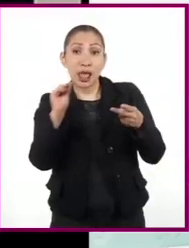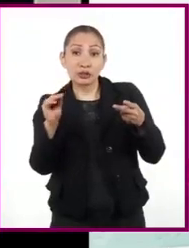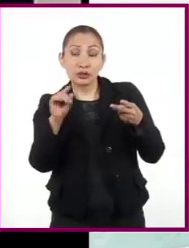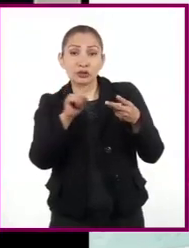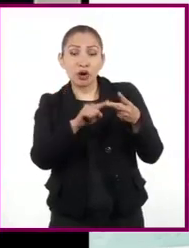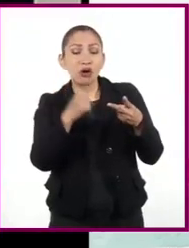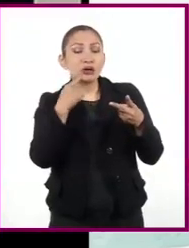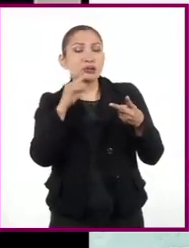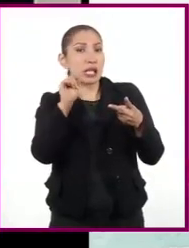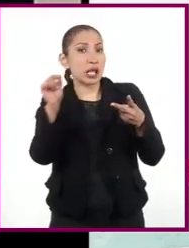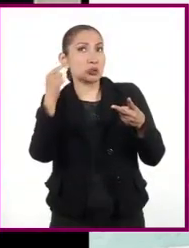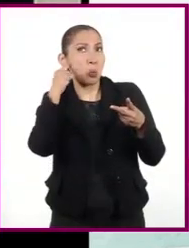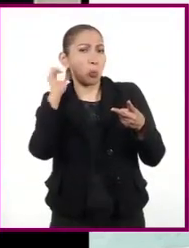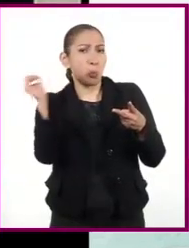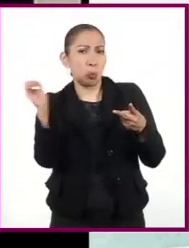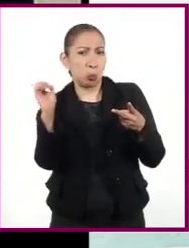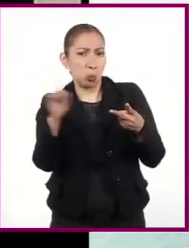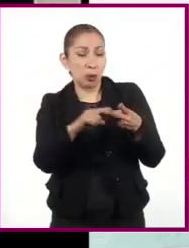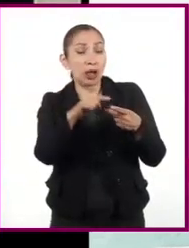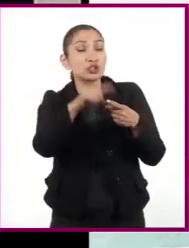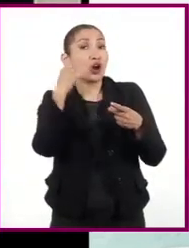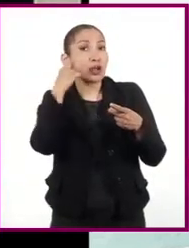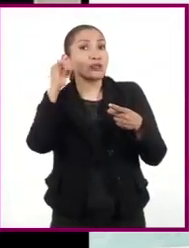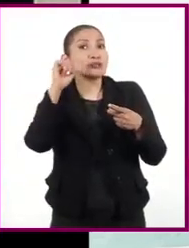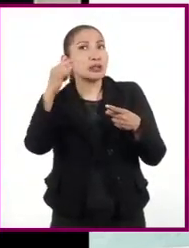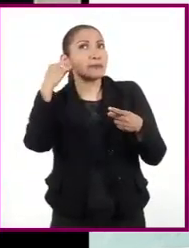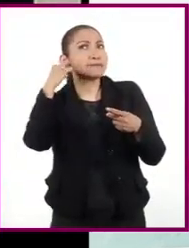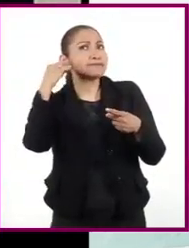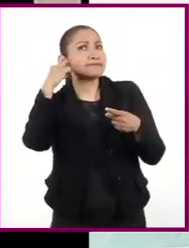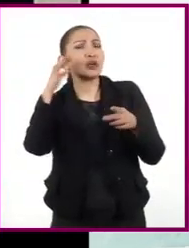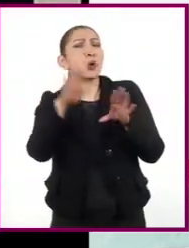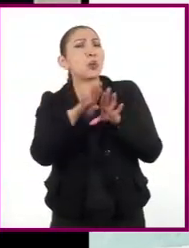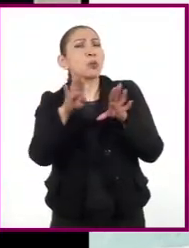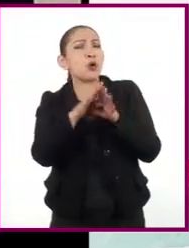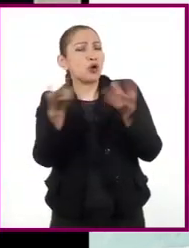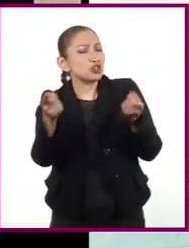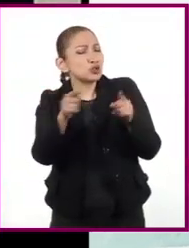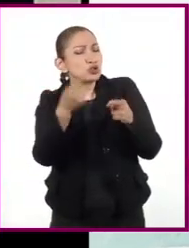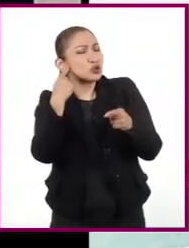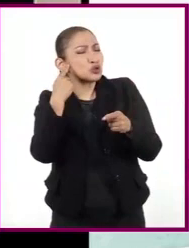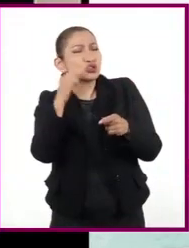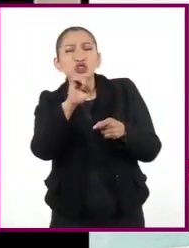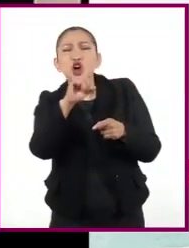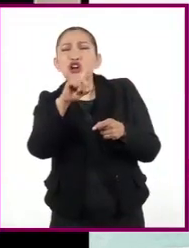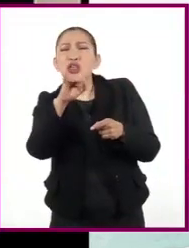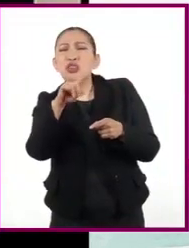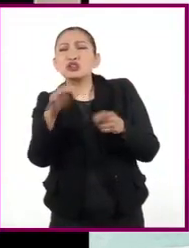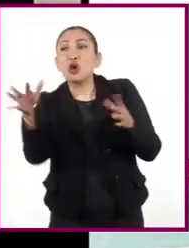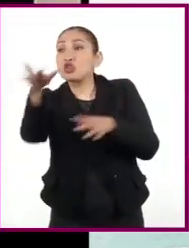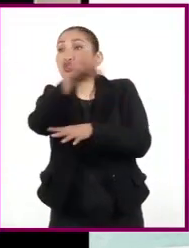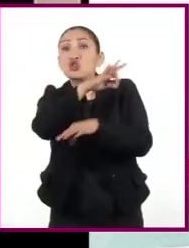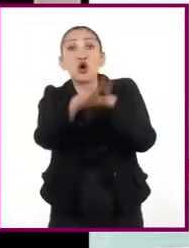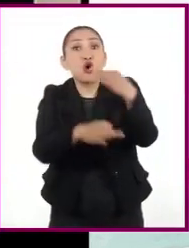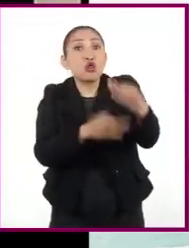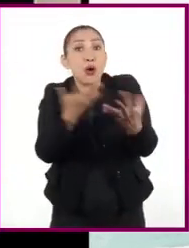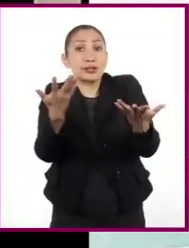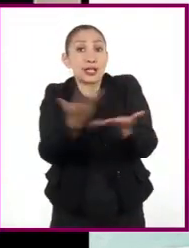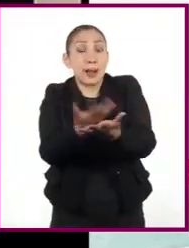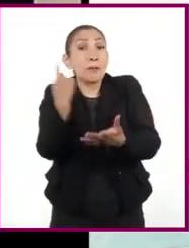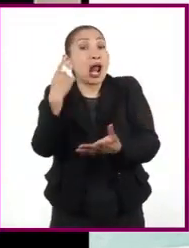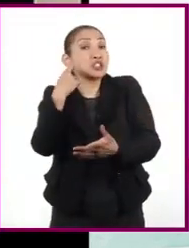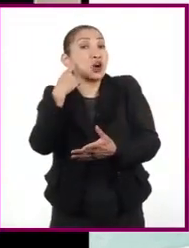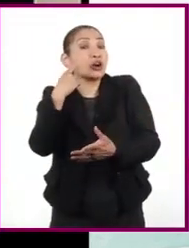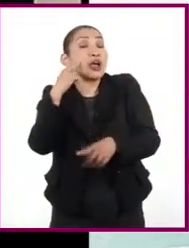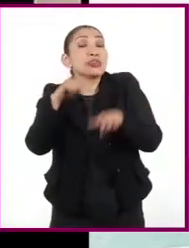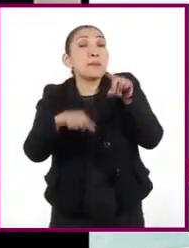Los silencios normalmente no se escuchan. Los sonidos sí. ¿Y cómo podemos hacer sonidos? Pues con todo lo que nos rodea. Realmente para